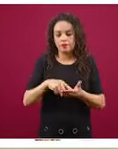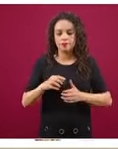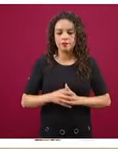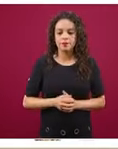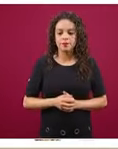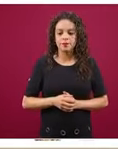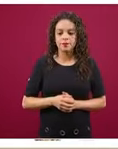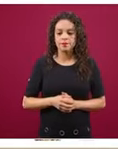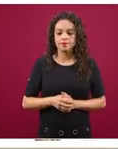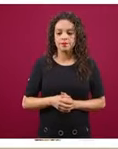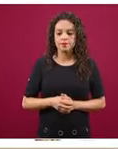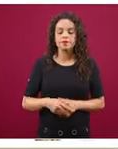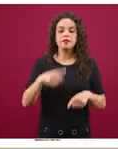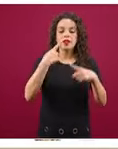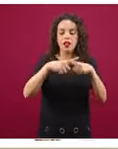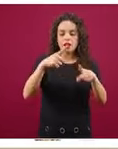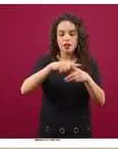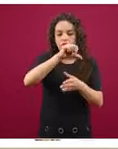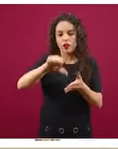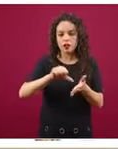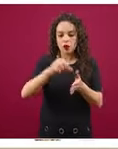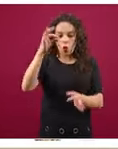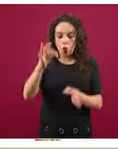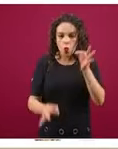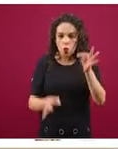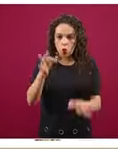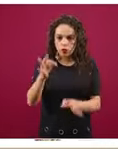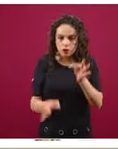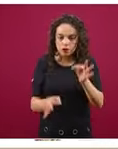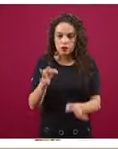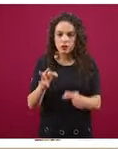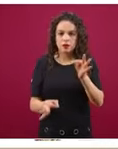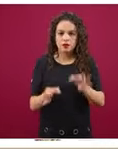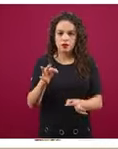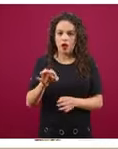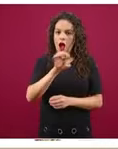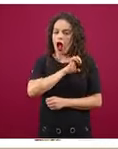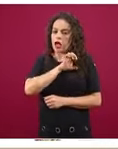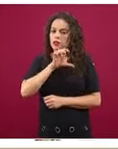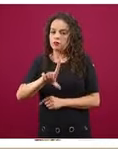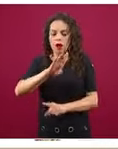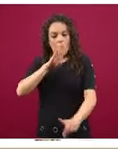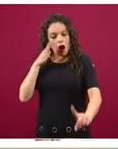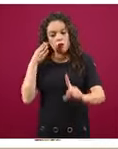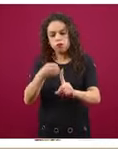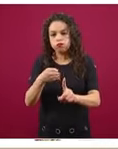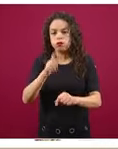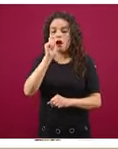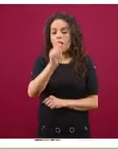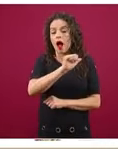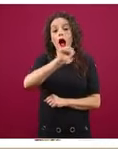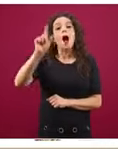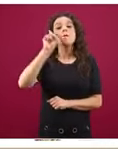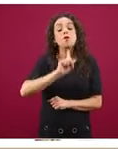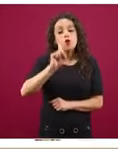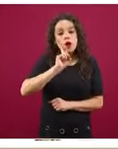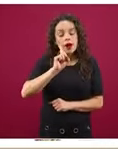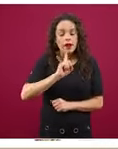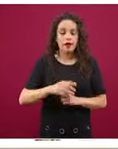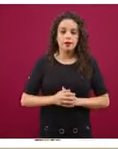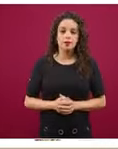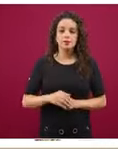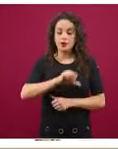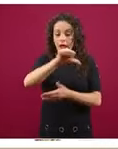dónde están los centros de justicia, las mujeres, las fiscalías especializadas para mujeres, los centros de salud que